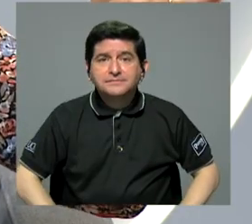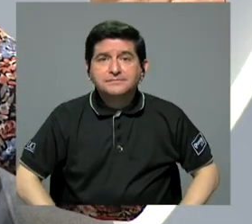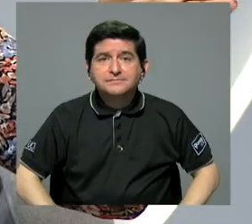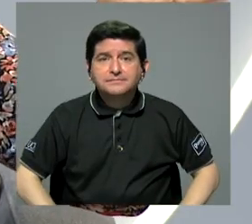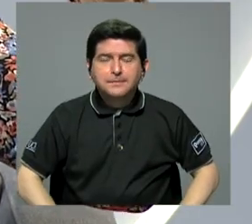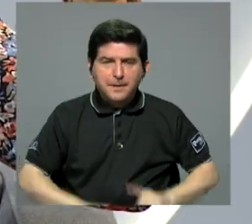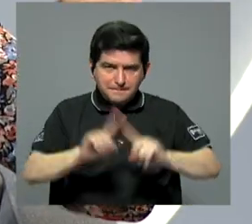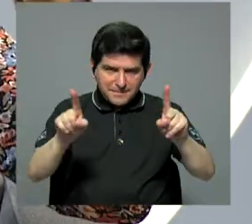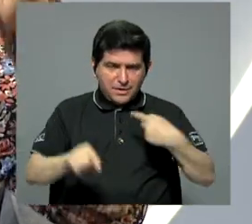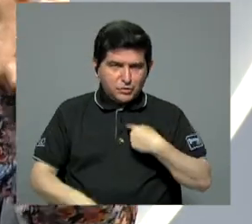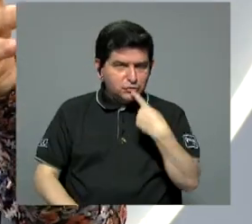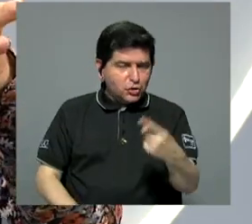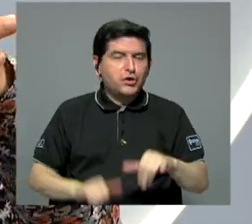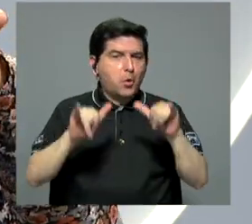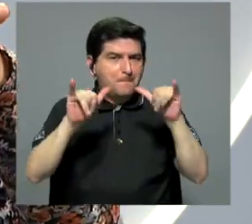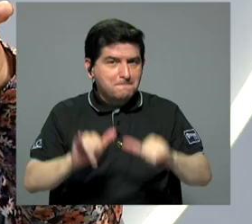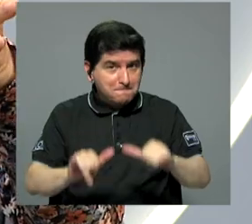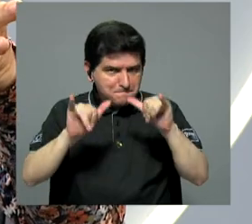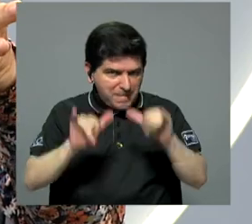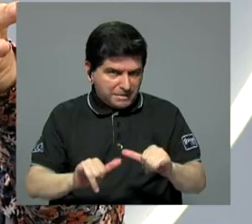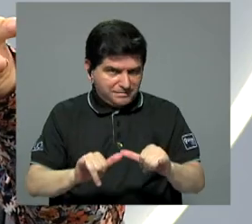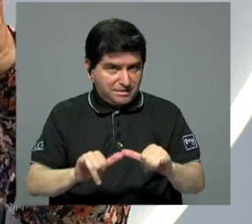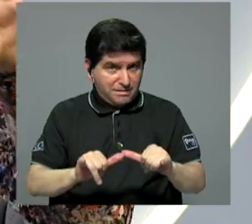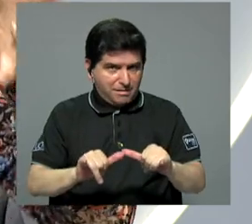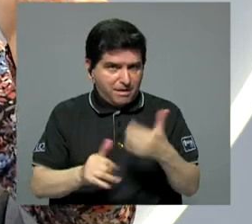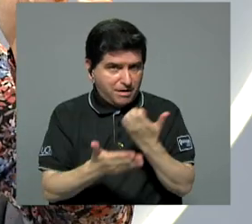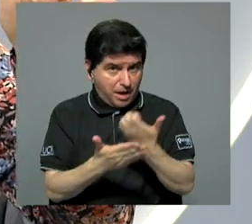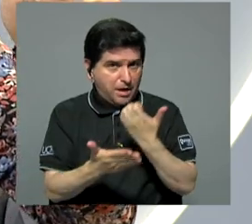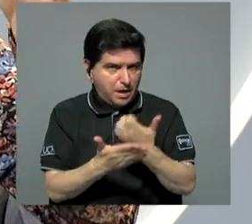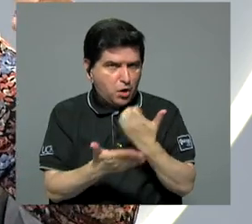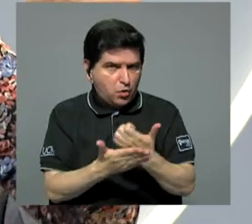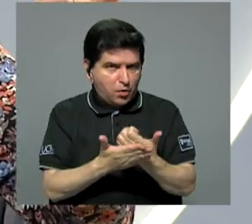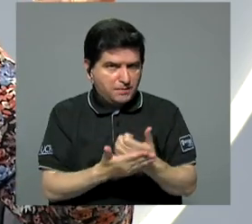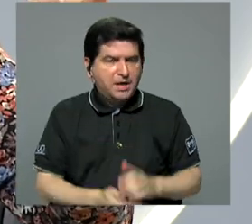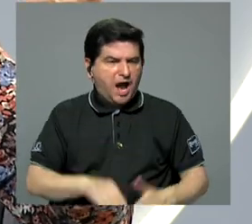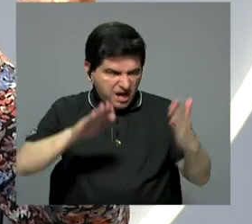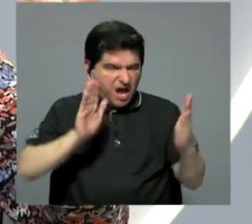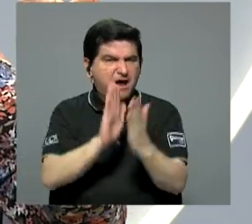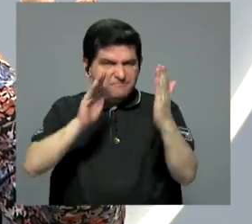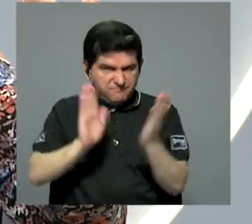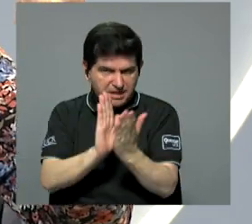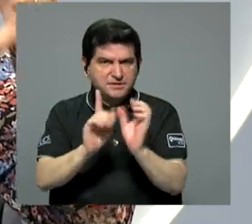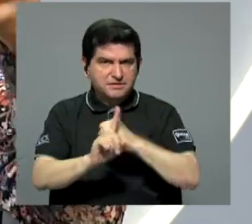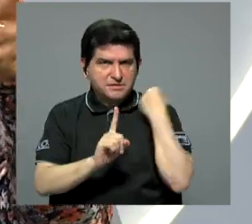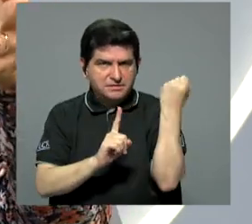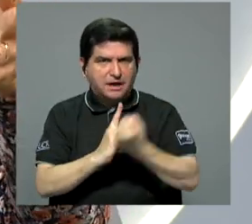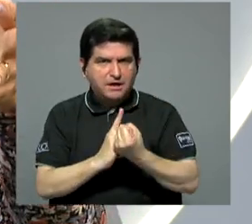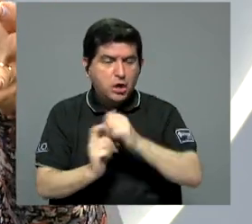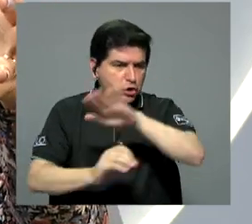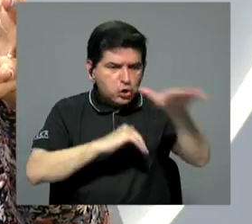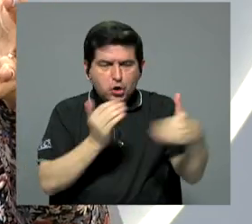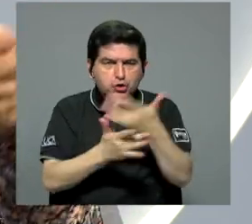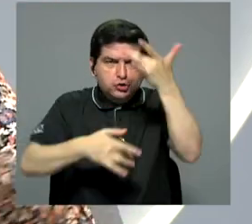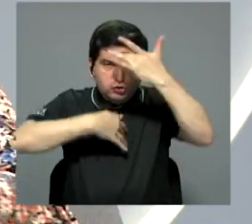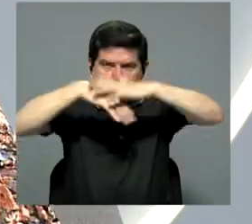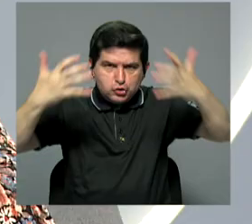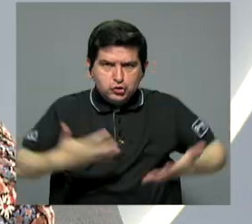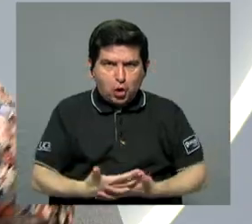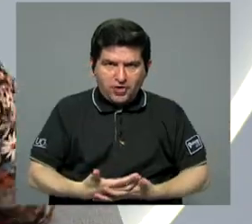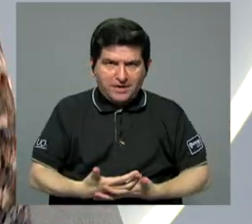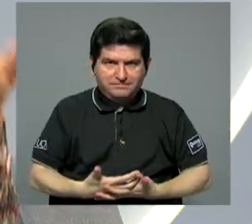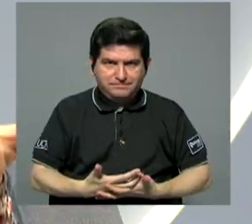acá me refiero, ha sostenido económicamente, ha estado enfrentando económicamente toda la pandemia,